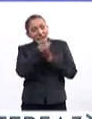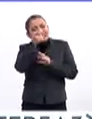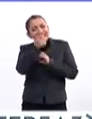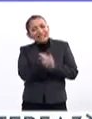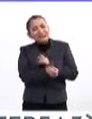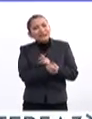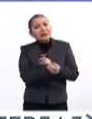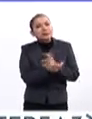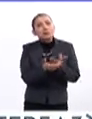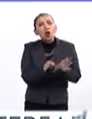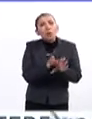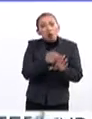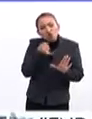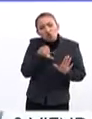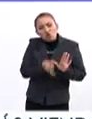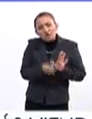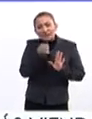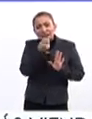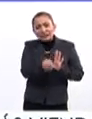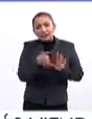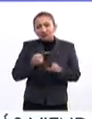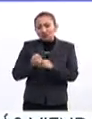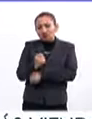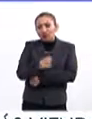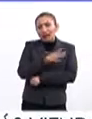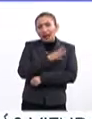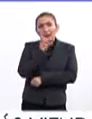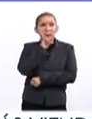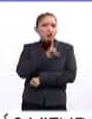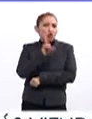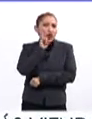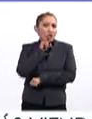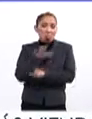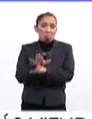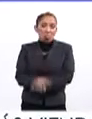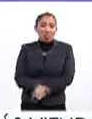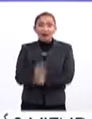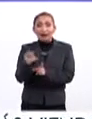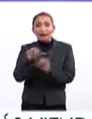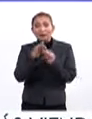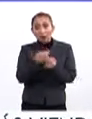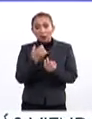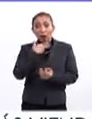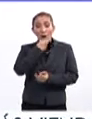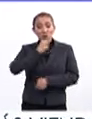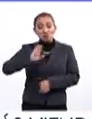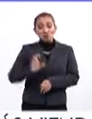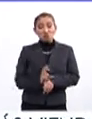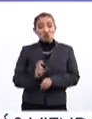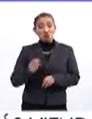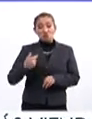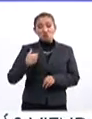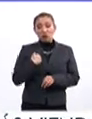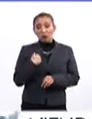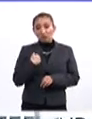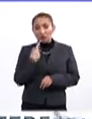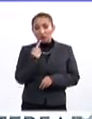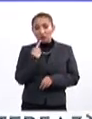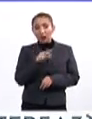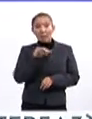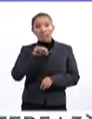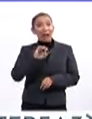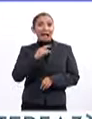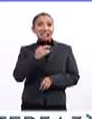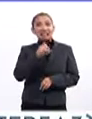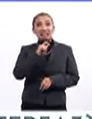sentido, digamos, profundo del maltrato que se ha tenido a la mujer y las formas en que el machismo, machistlán,